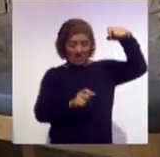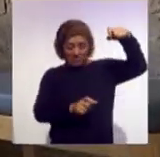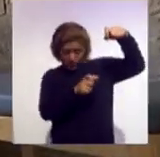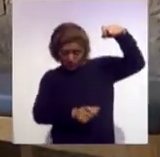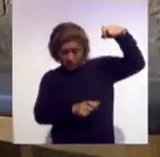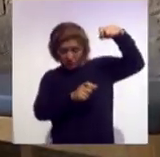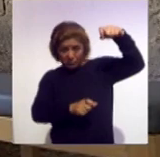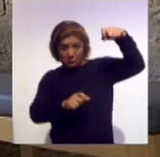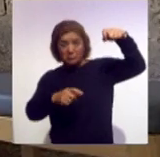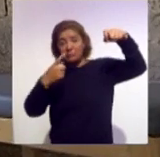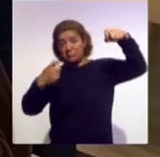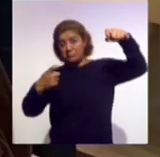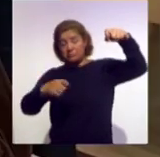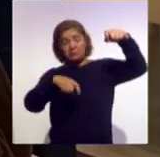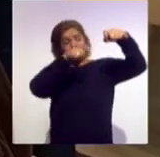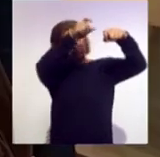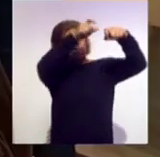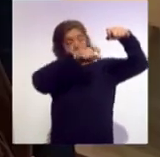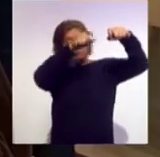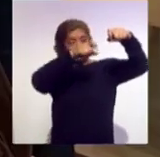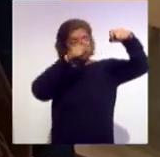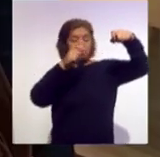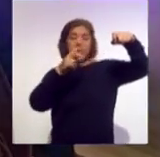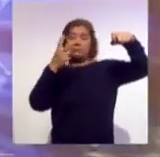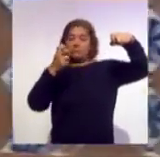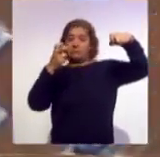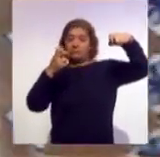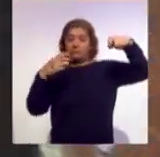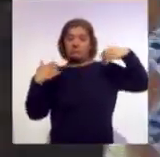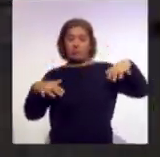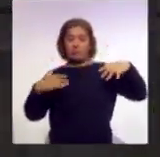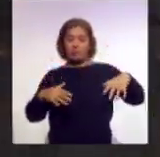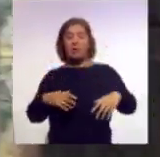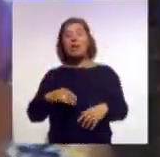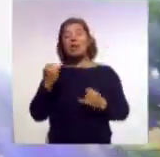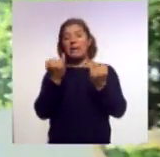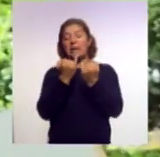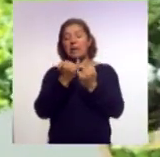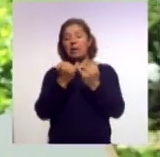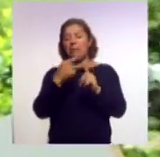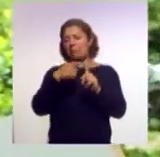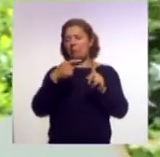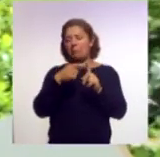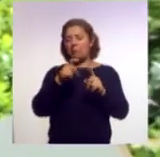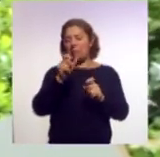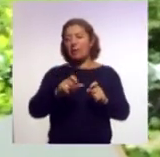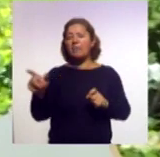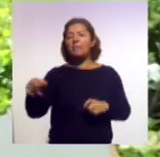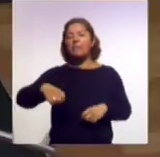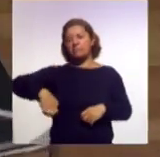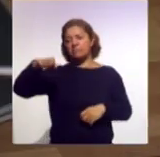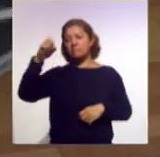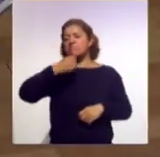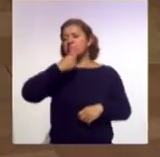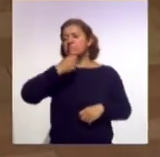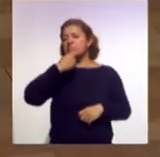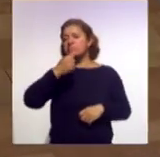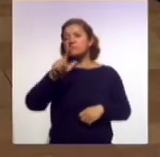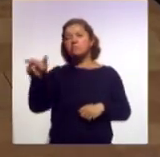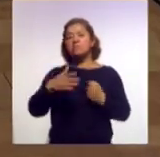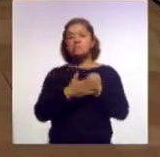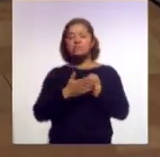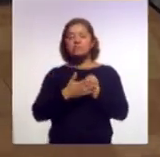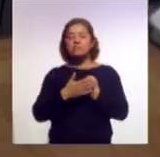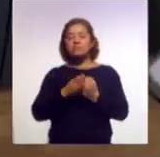la columna cervical mientras que las lesiones de espalda media son frecuentes entre personas de edad avanzada en la siguiente entrega de bienestar